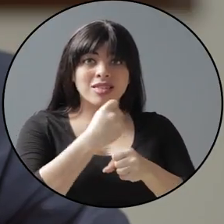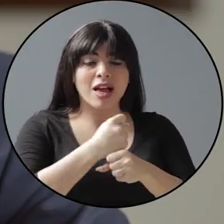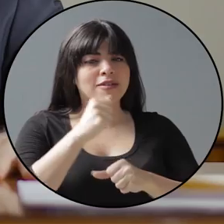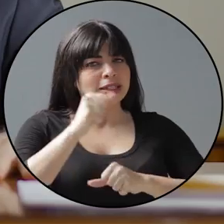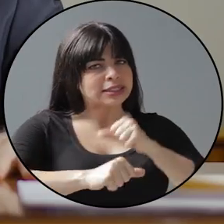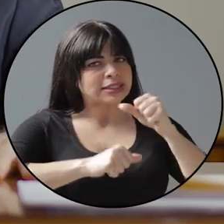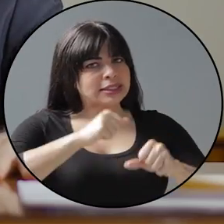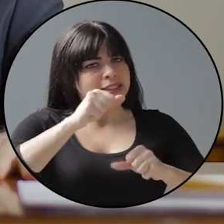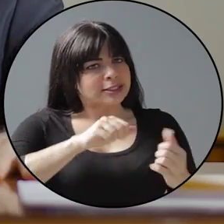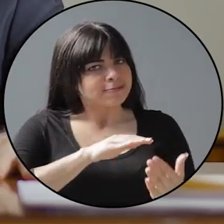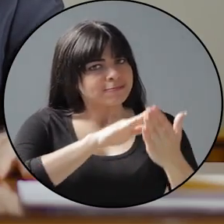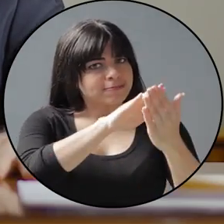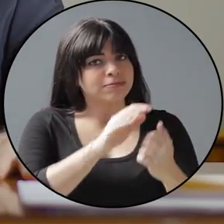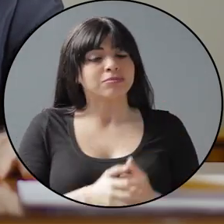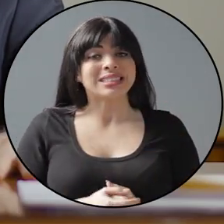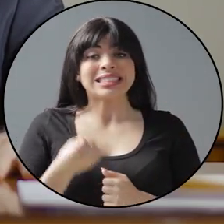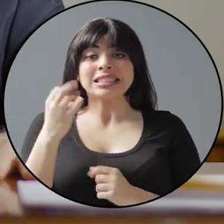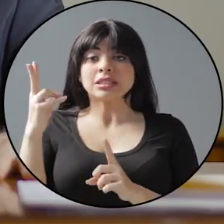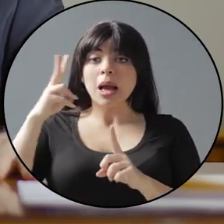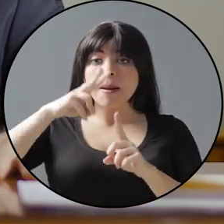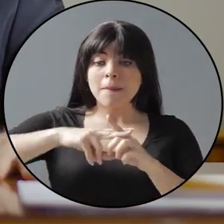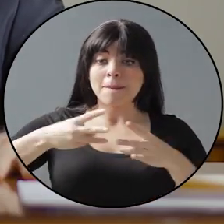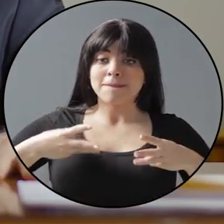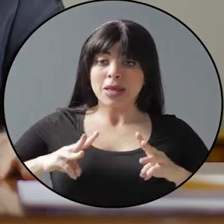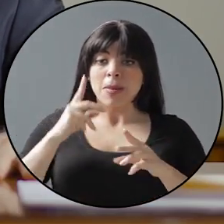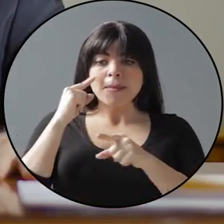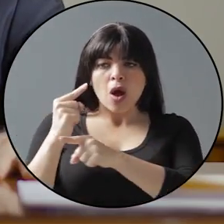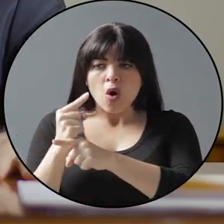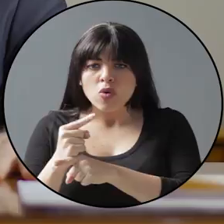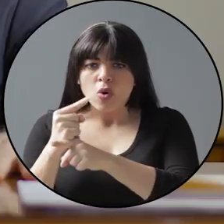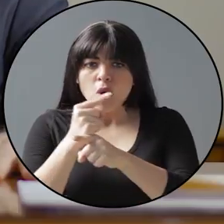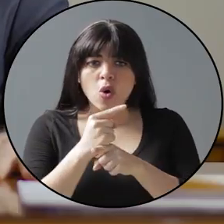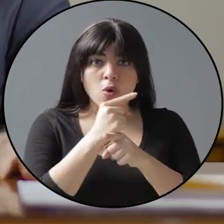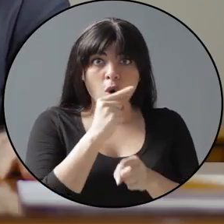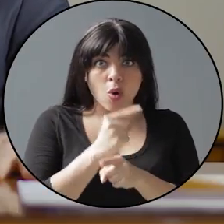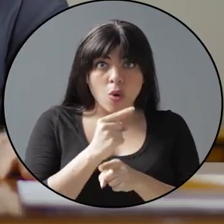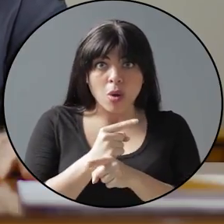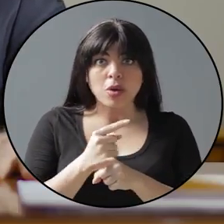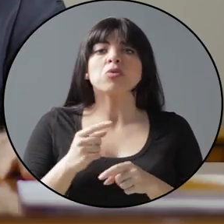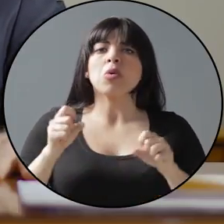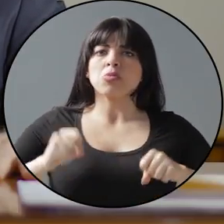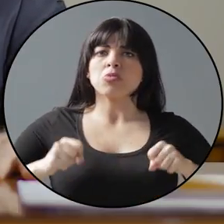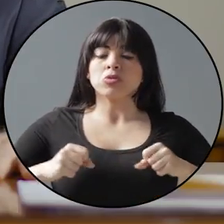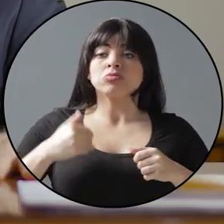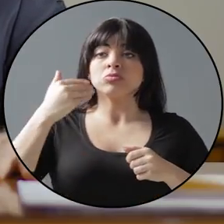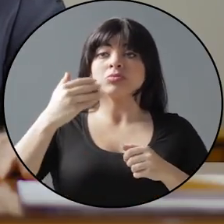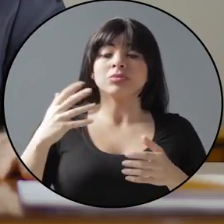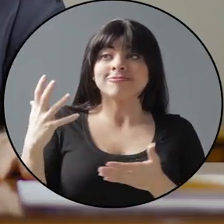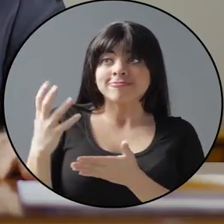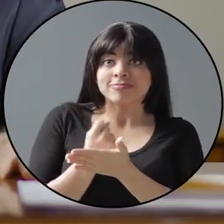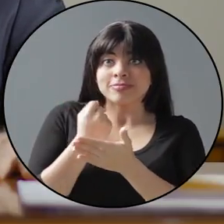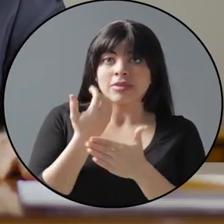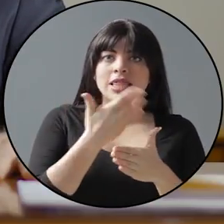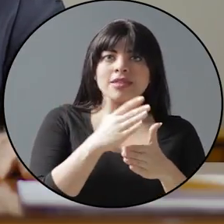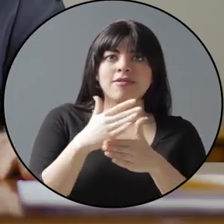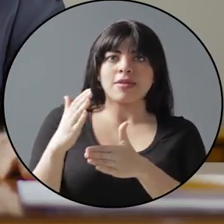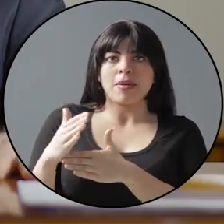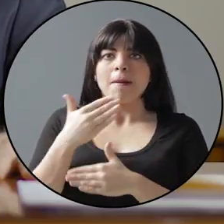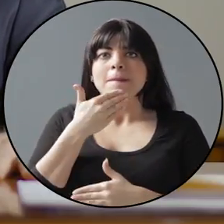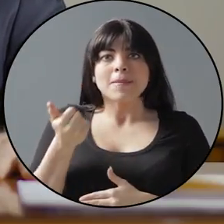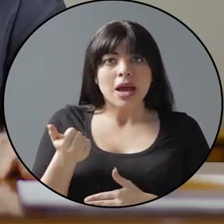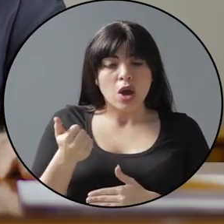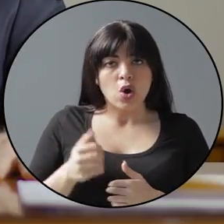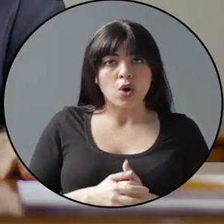desempleo. Con las medidas correctivas adecuadas, será posible que el crecimiento se distribuya mejor